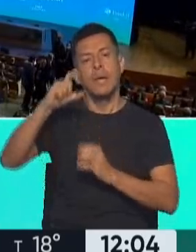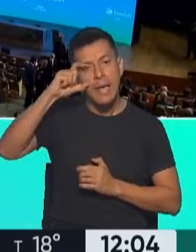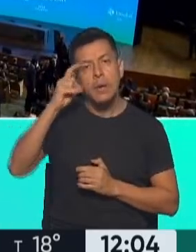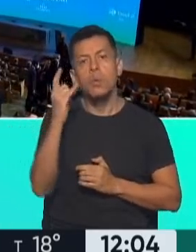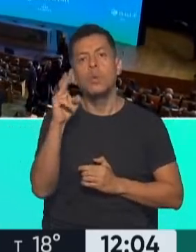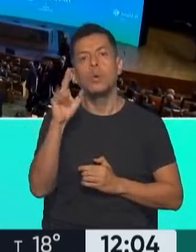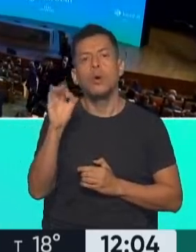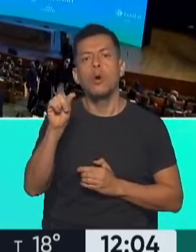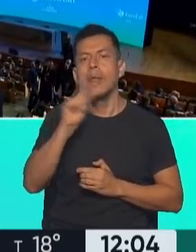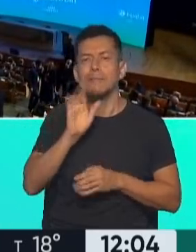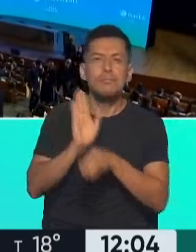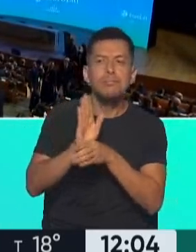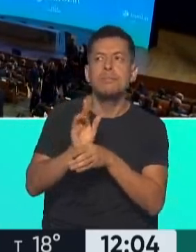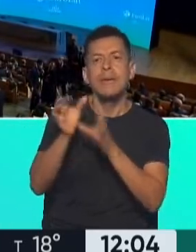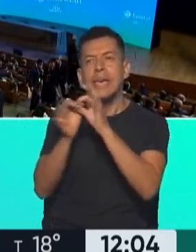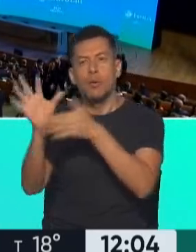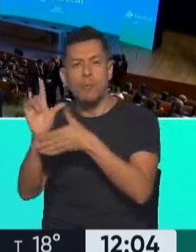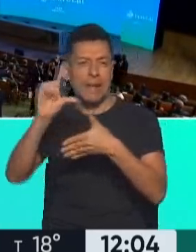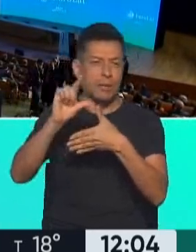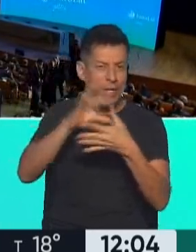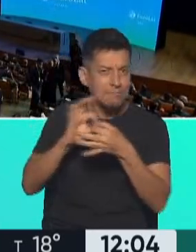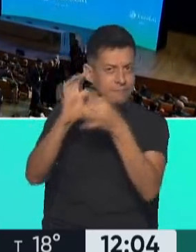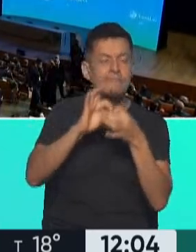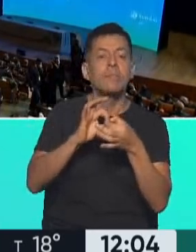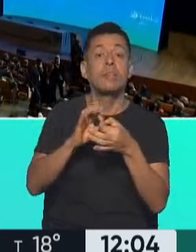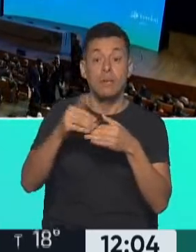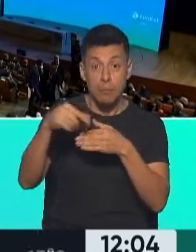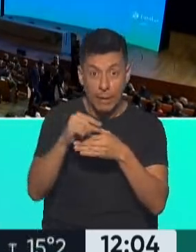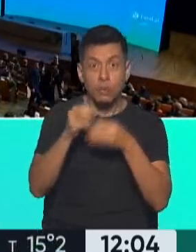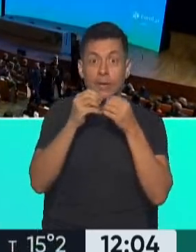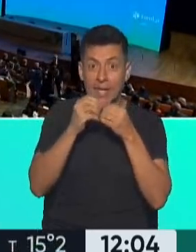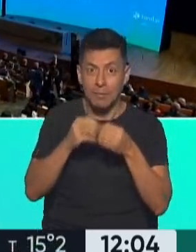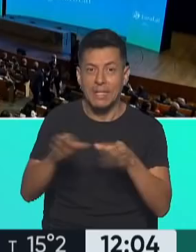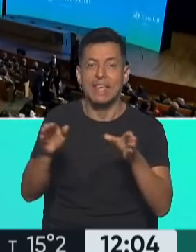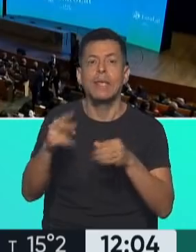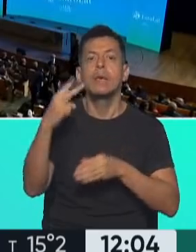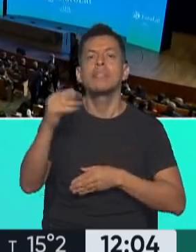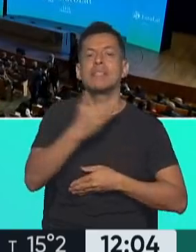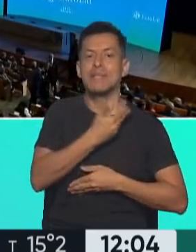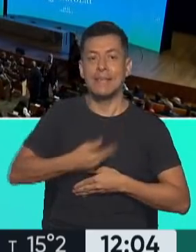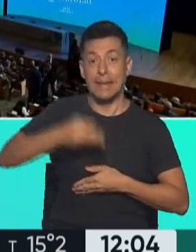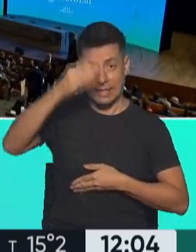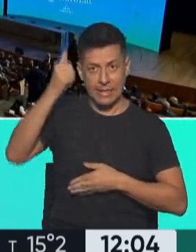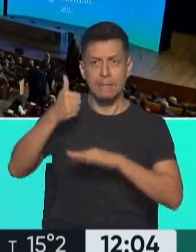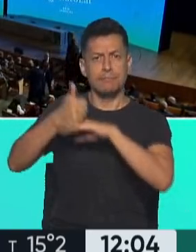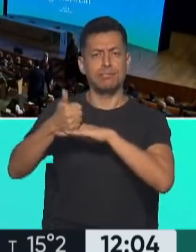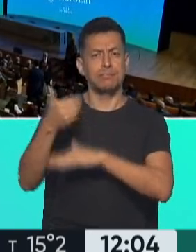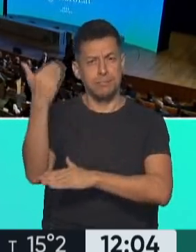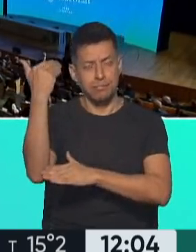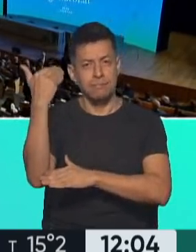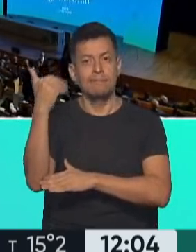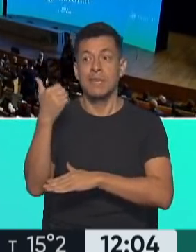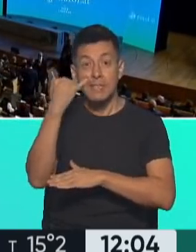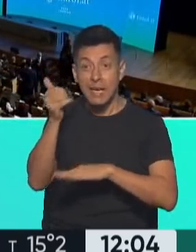así se llama, que iniciará en segundos nada más con la apertura de la vicepresidenta Cristina que ya se encuentra aquí